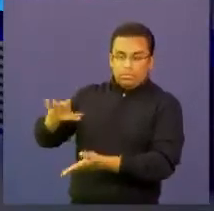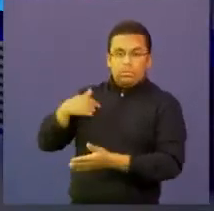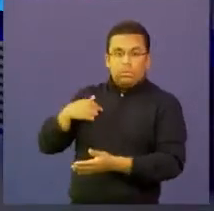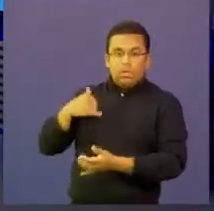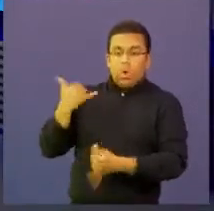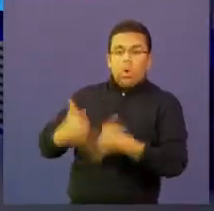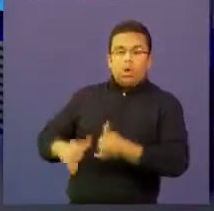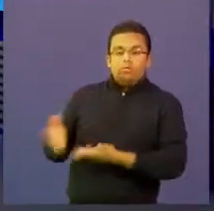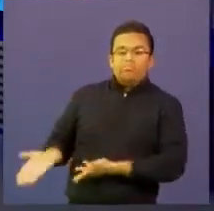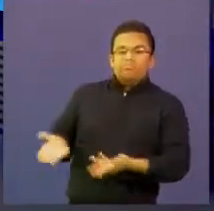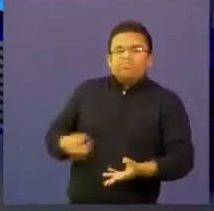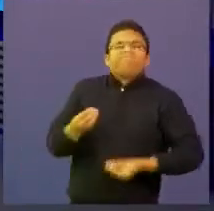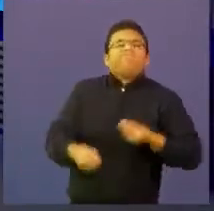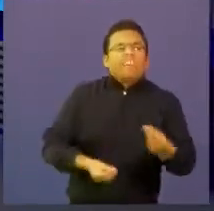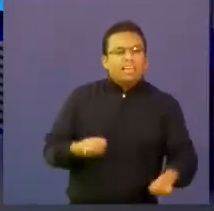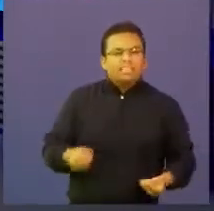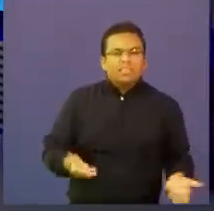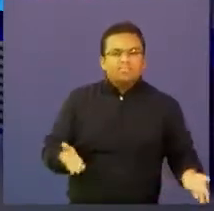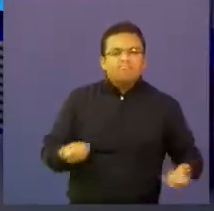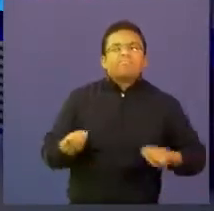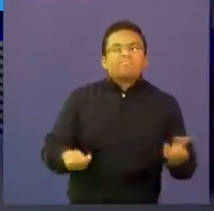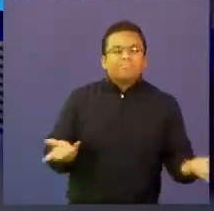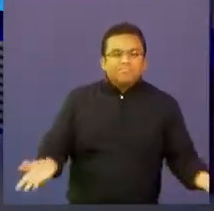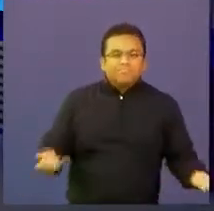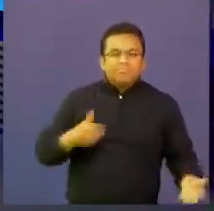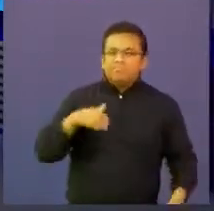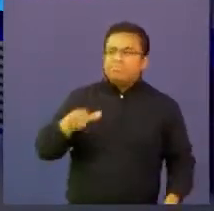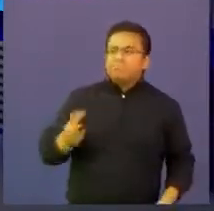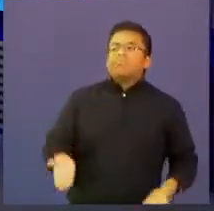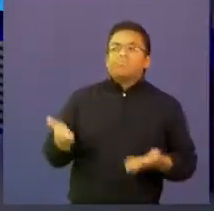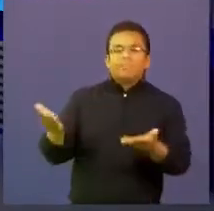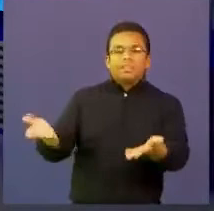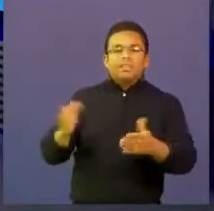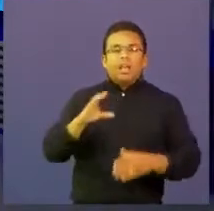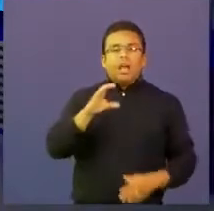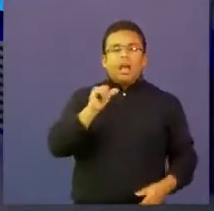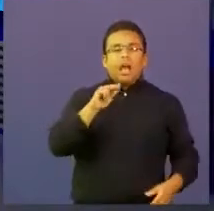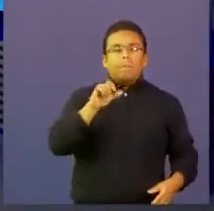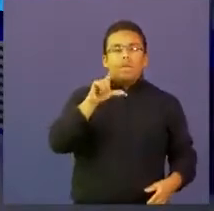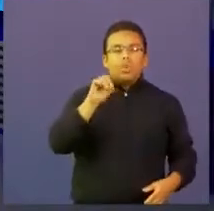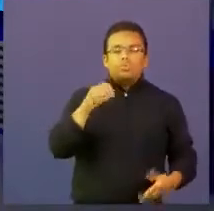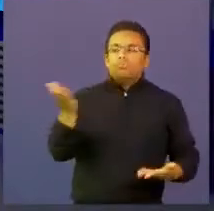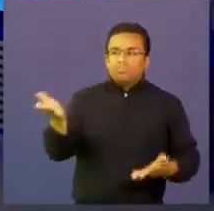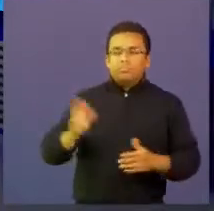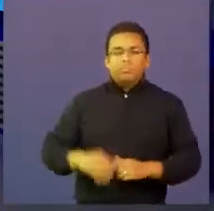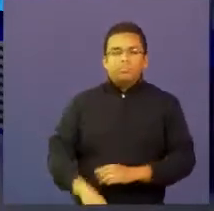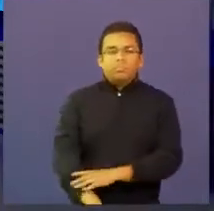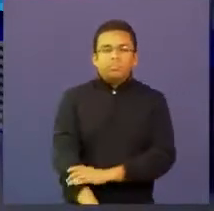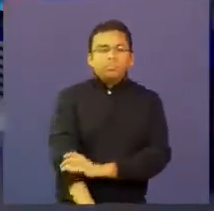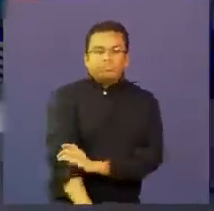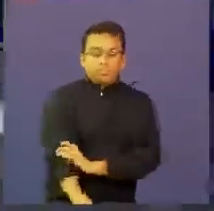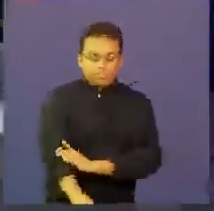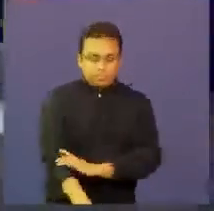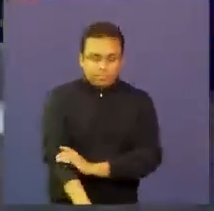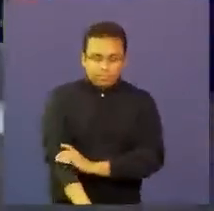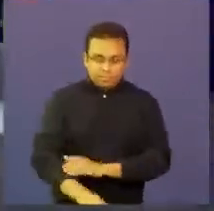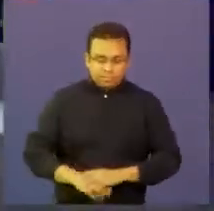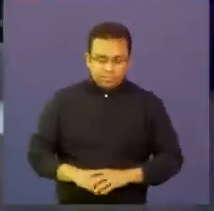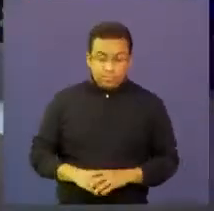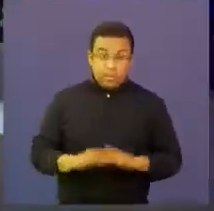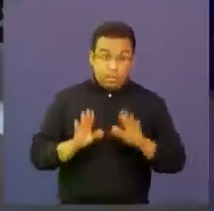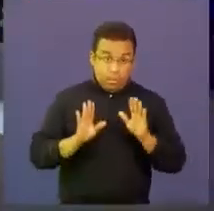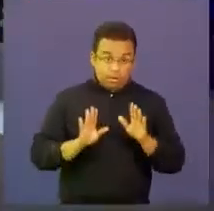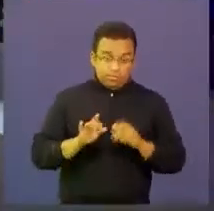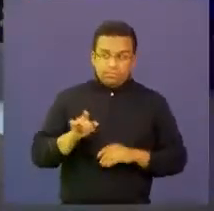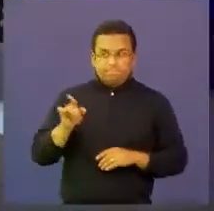¿Ustedes qué harían como maestros? ¿Cómo podemos orientar a nuestros maestros? Camilo, te doy la palabra. Bueno, nuestro proyecto tiene